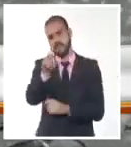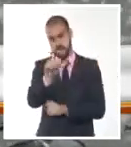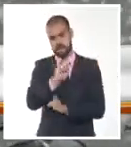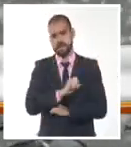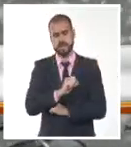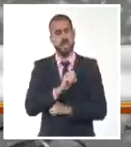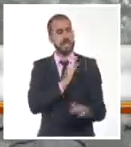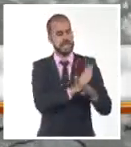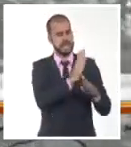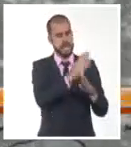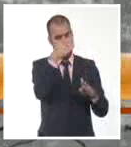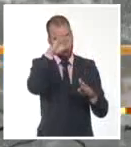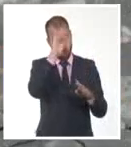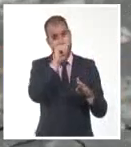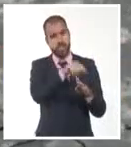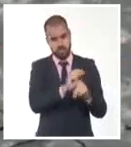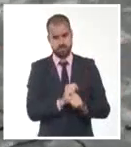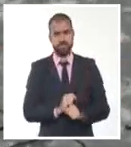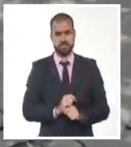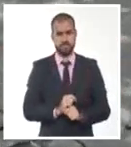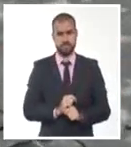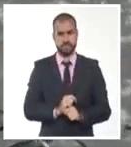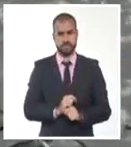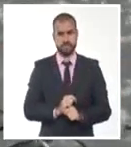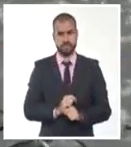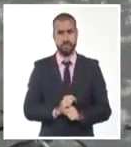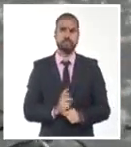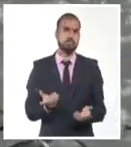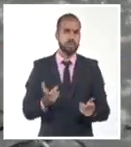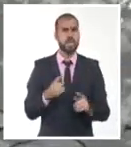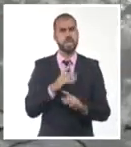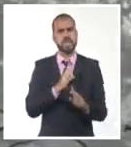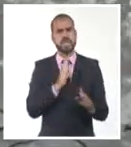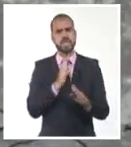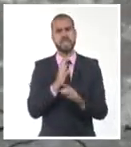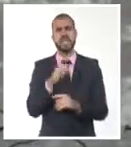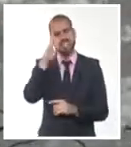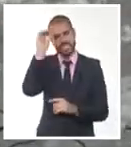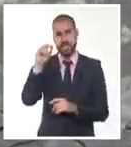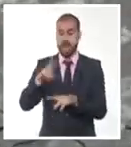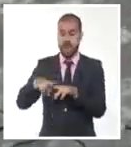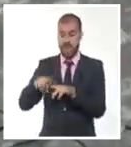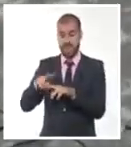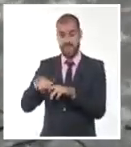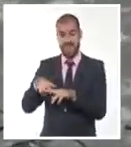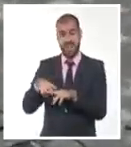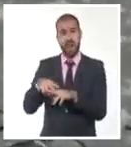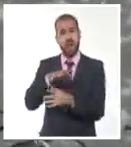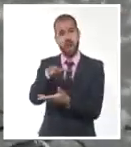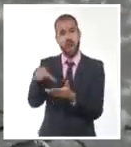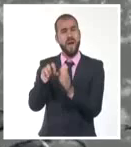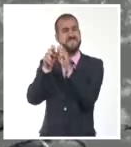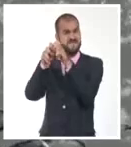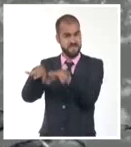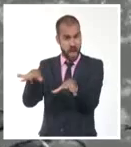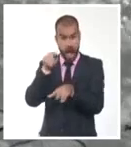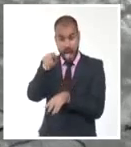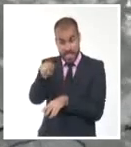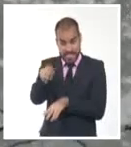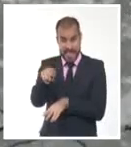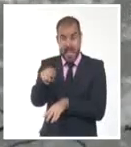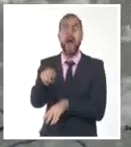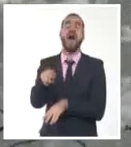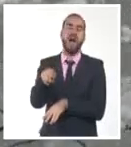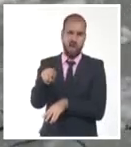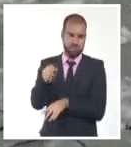en Santiago de Cuba 35 milímetros, pero llovió también en Santiago de las Veas en el occidente, 32 milímetros en las últimas 24